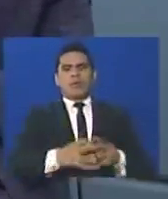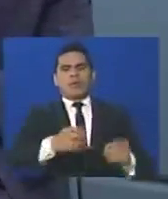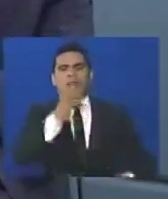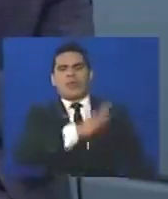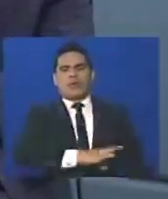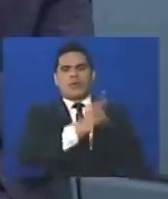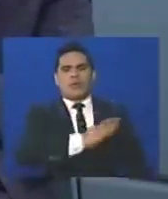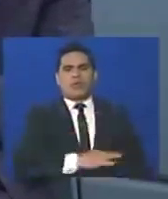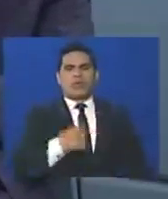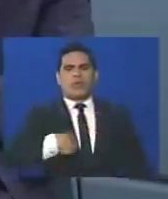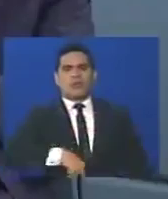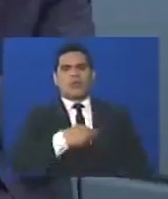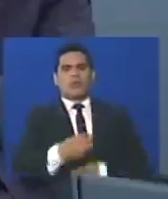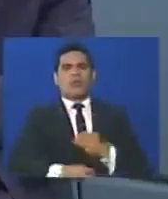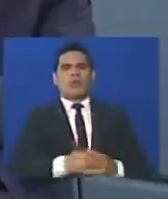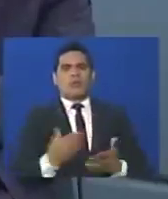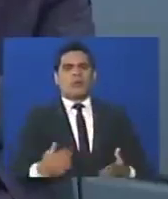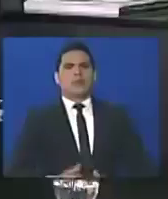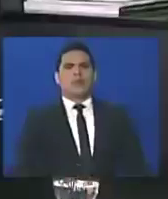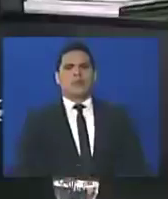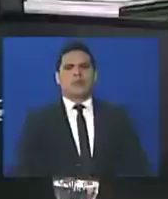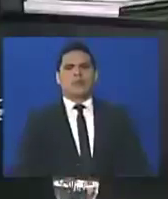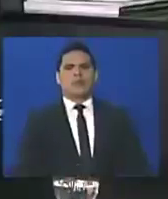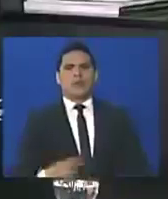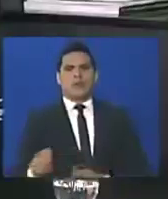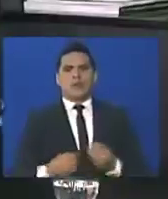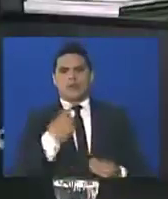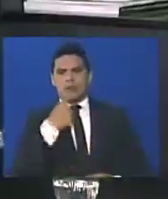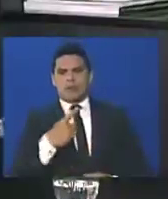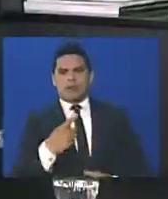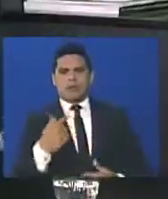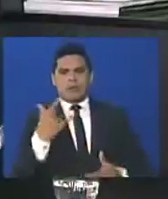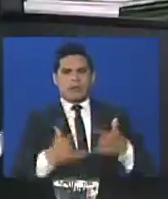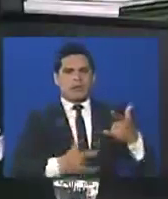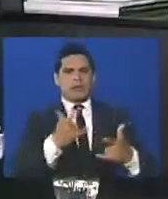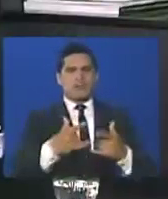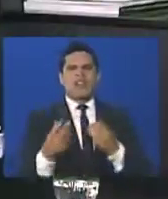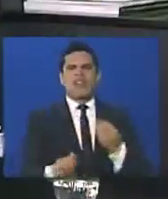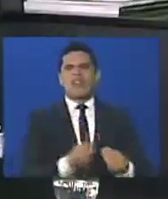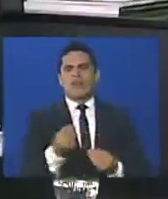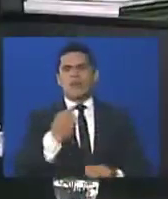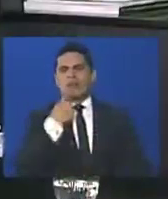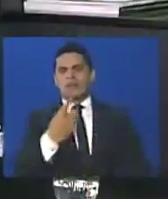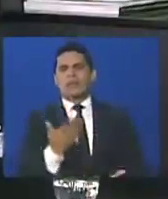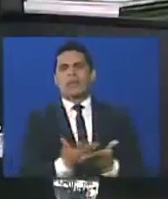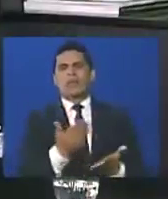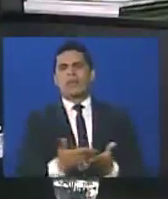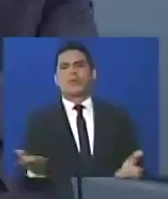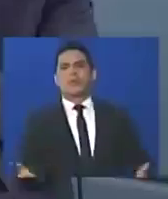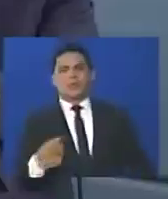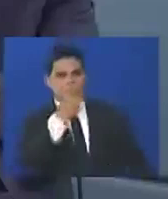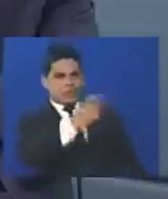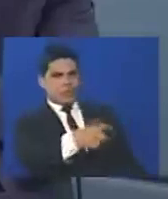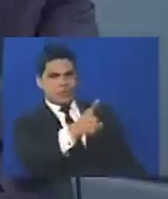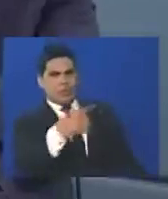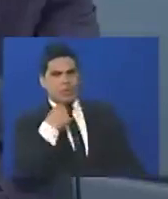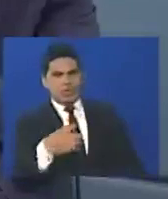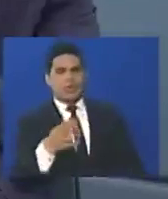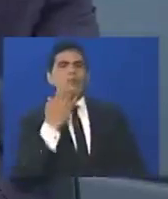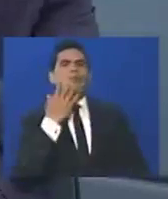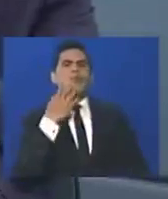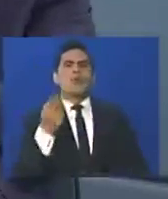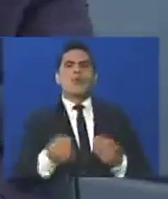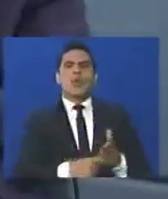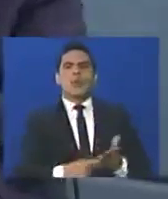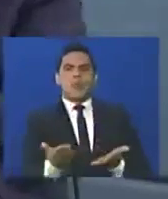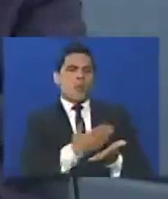ciudadanos que lo que han hecho es protestar, ¿qué propones tú? ¿confrontar esas bandas armadas cómo? ¿cómo lo, qué propones ahí? ¿y tú qué propones? ¿darles un suplemento